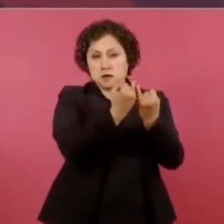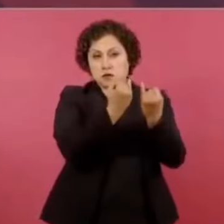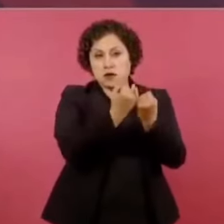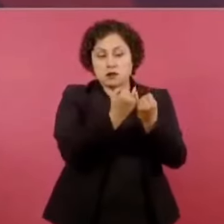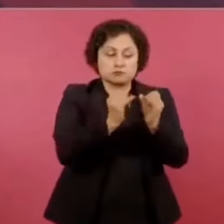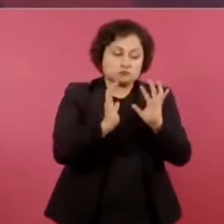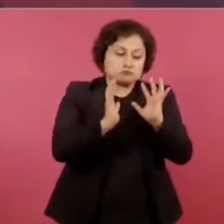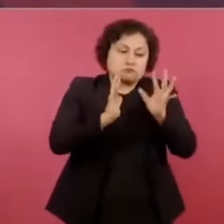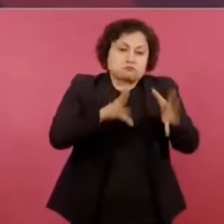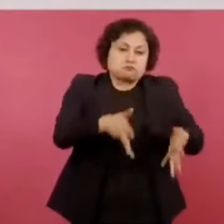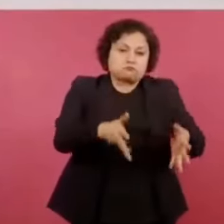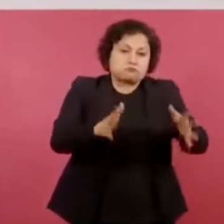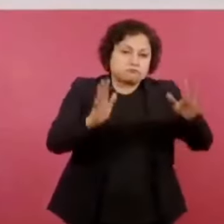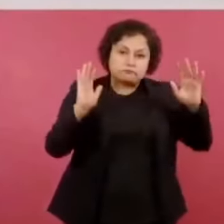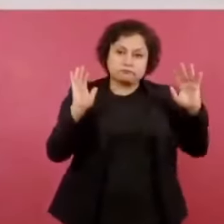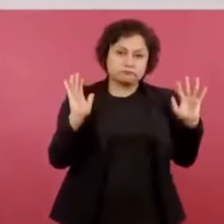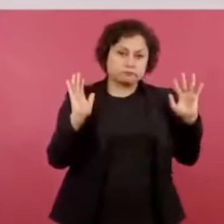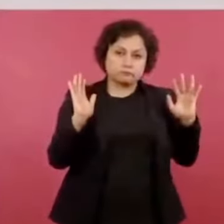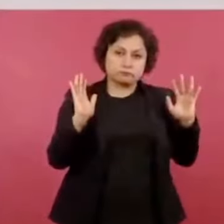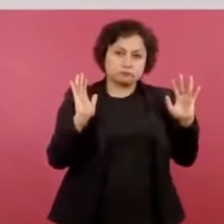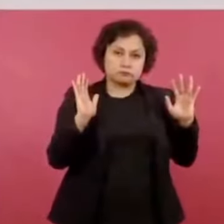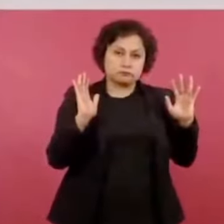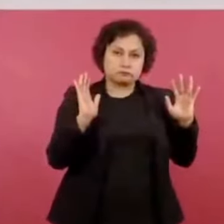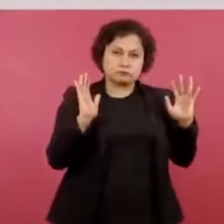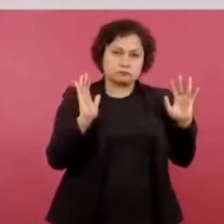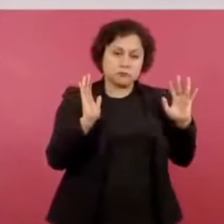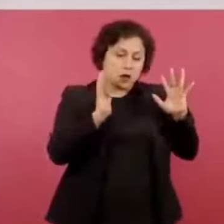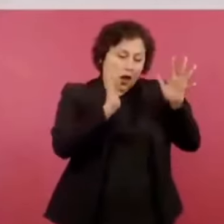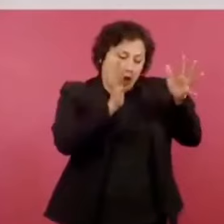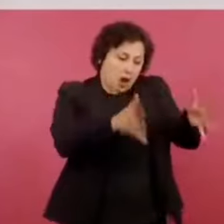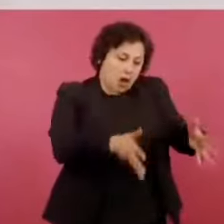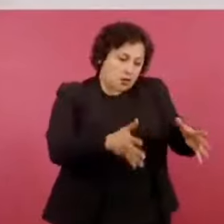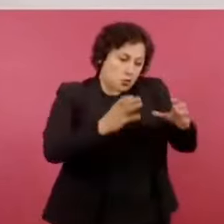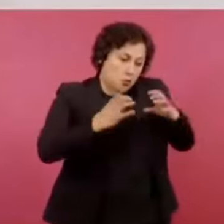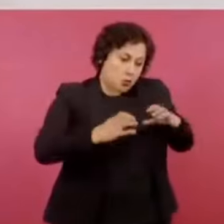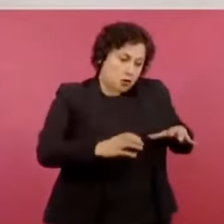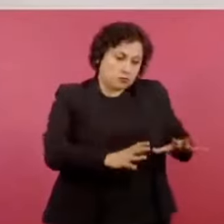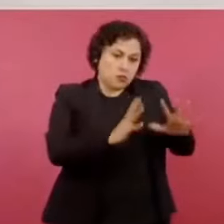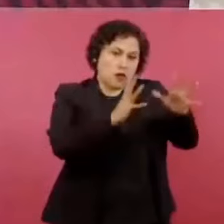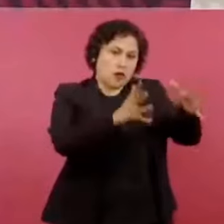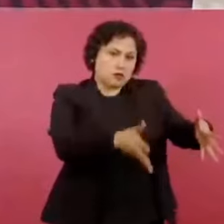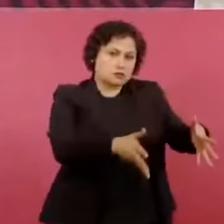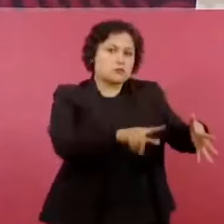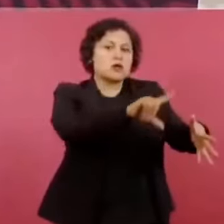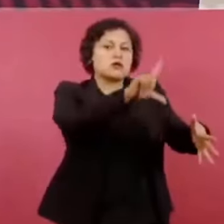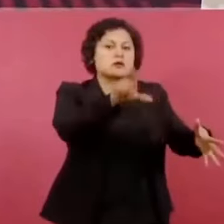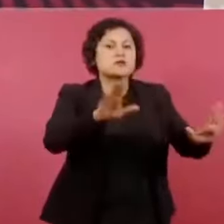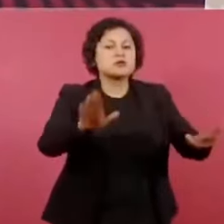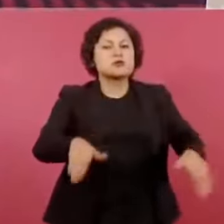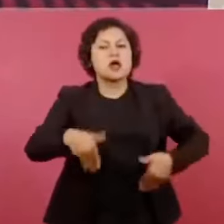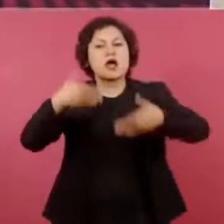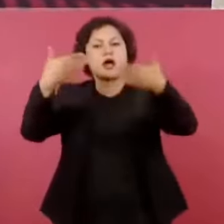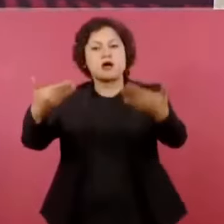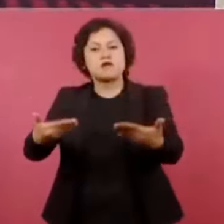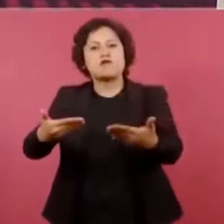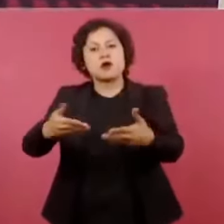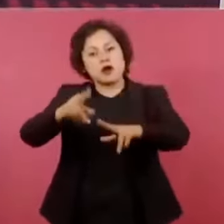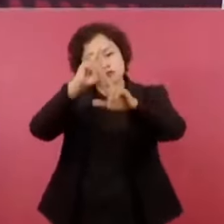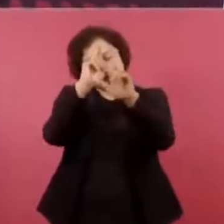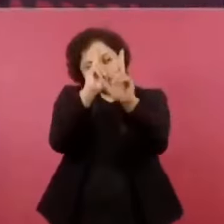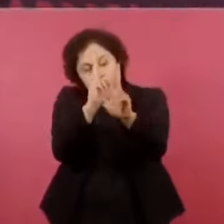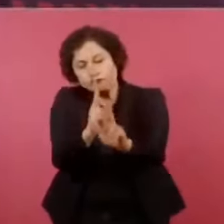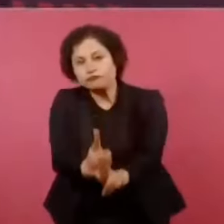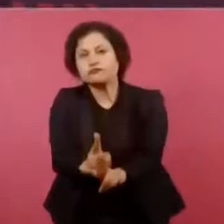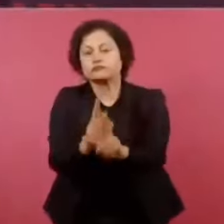y rendirles su homenaje, no